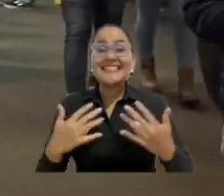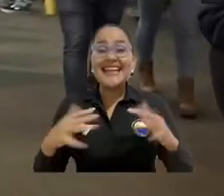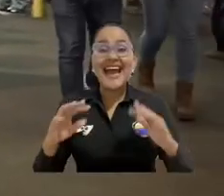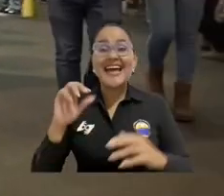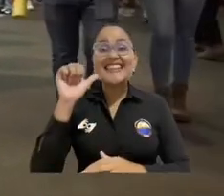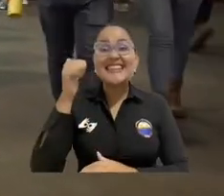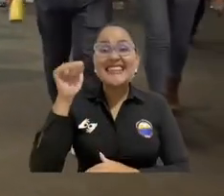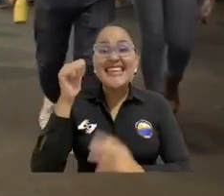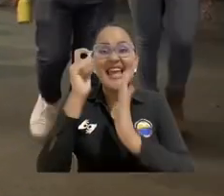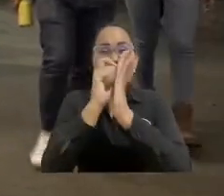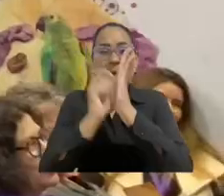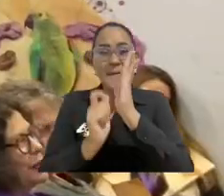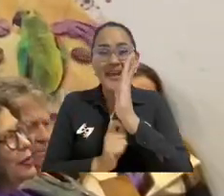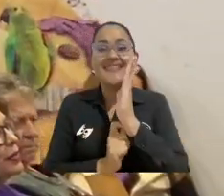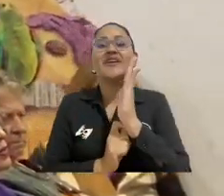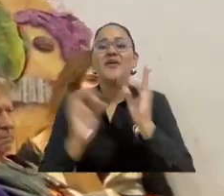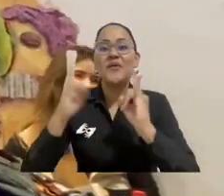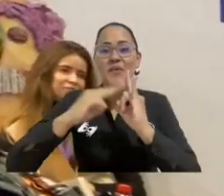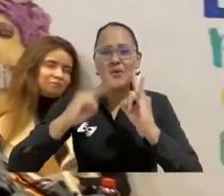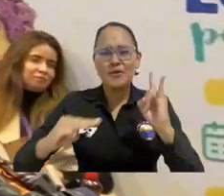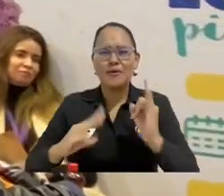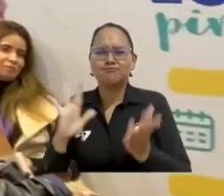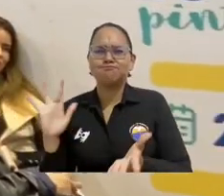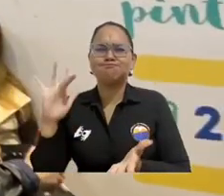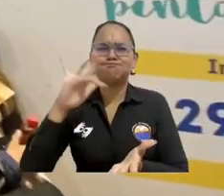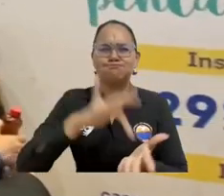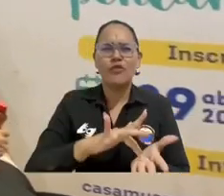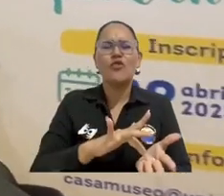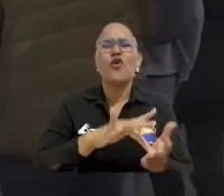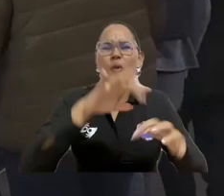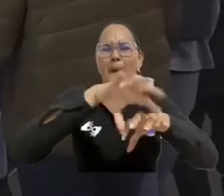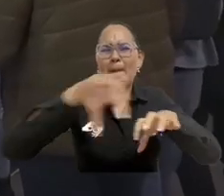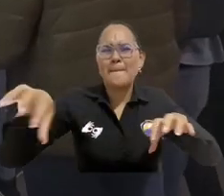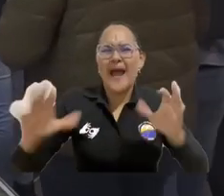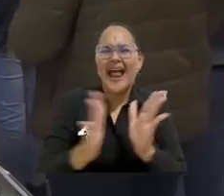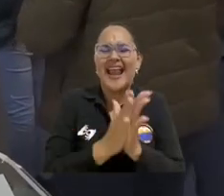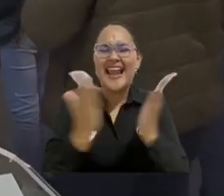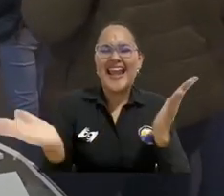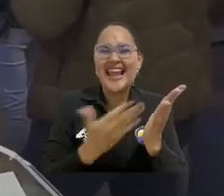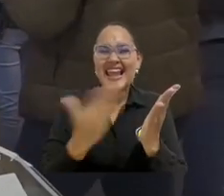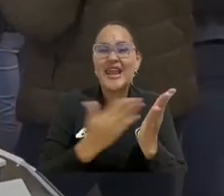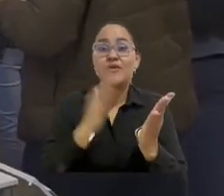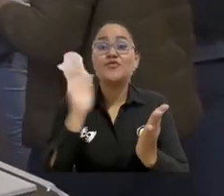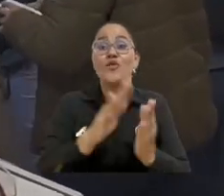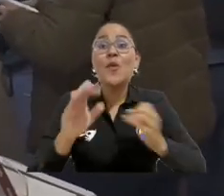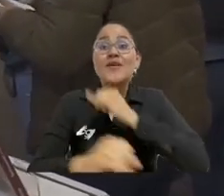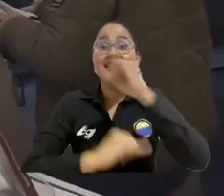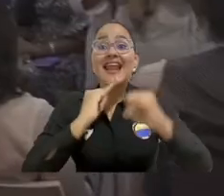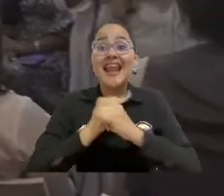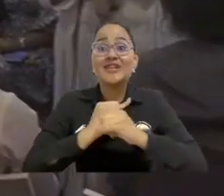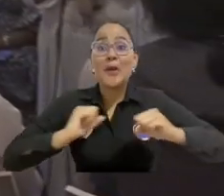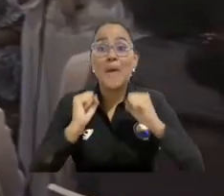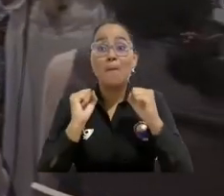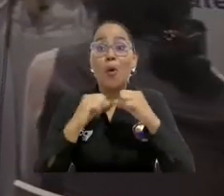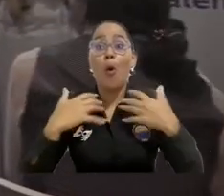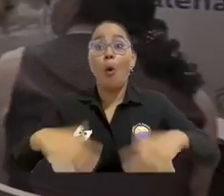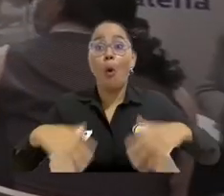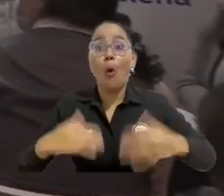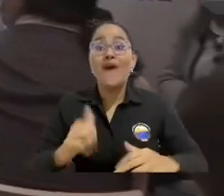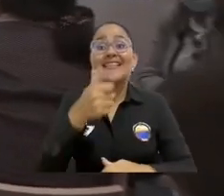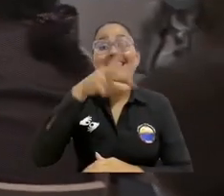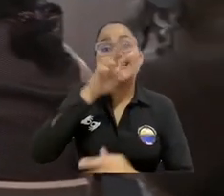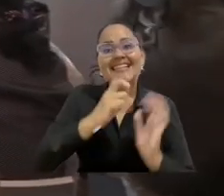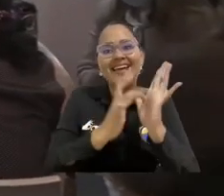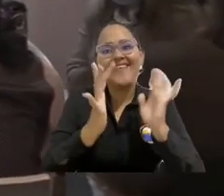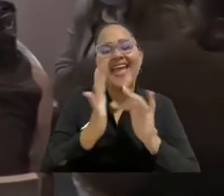Por décima ocasión, la Universidad del Magdalena dice presente en la Feria Internacional del Libro de Bogotá, que desde el 17 de abril